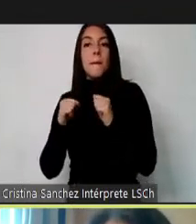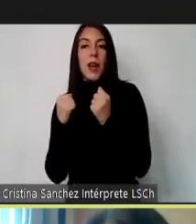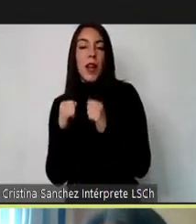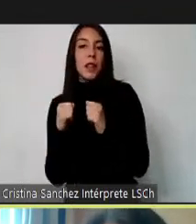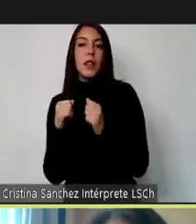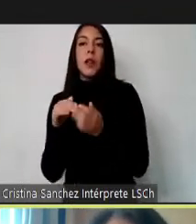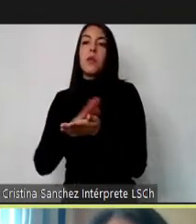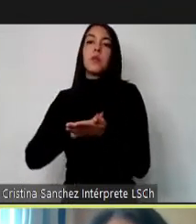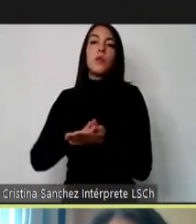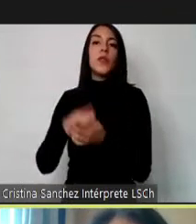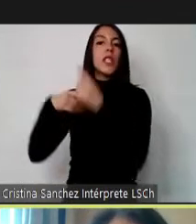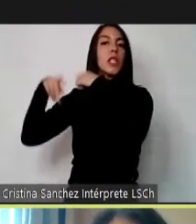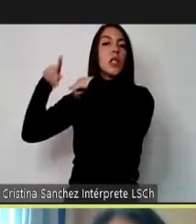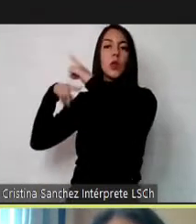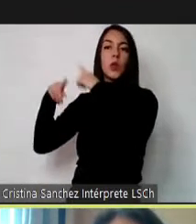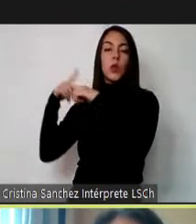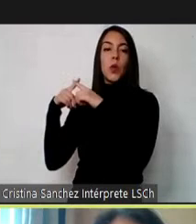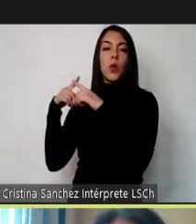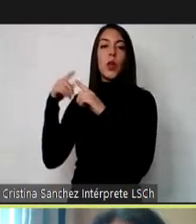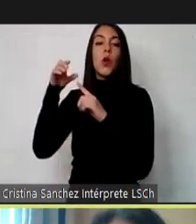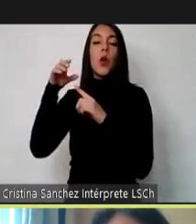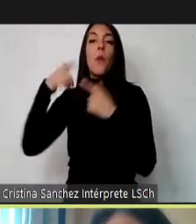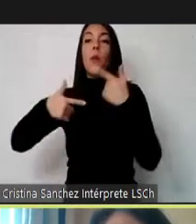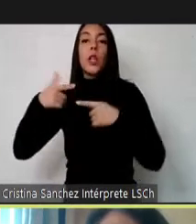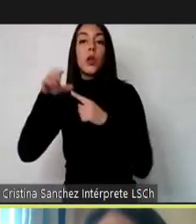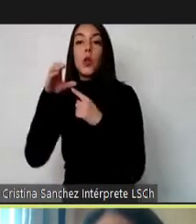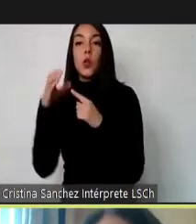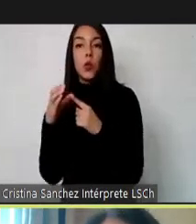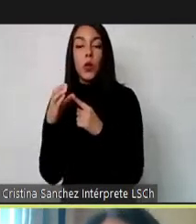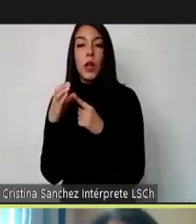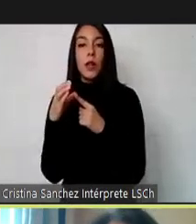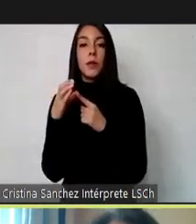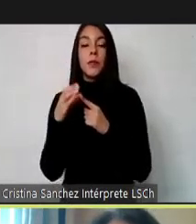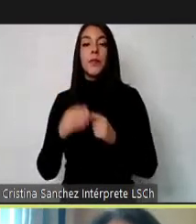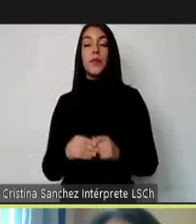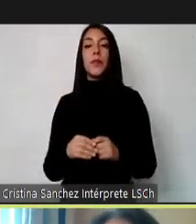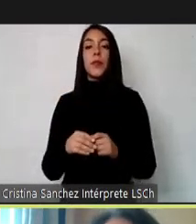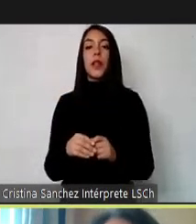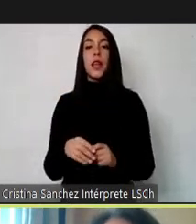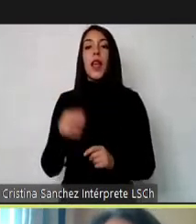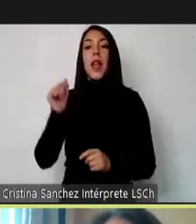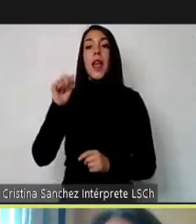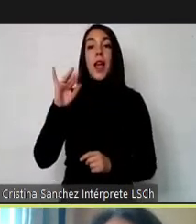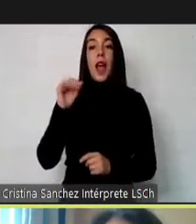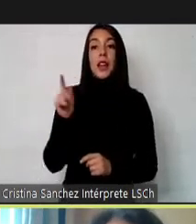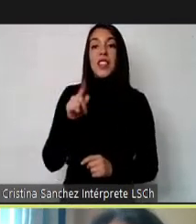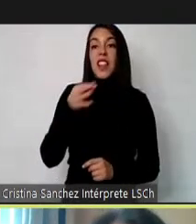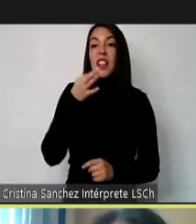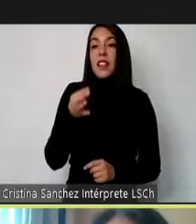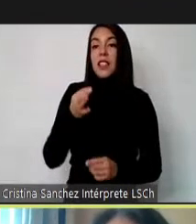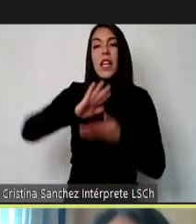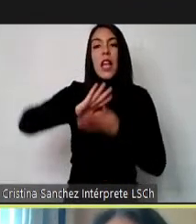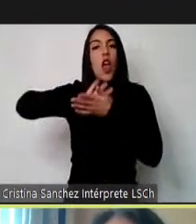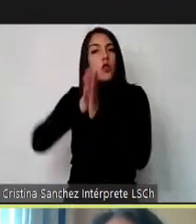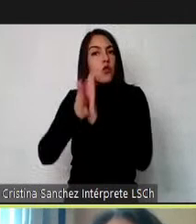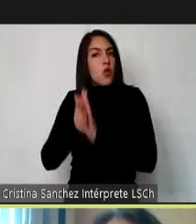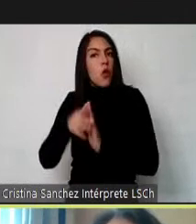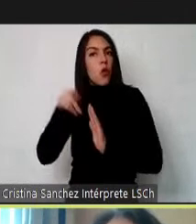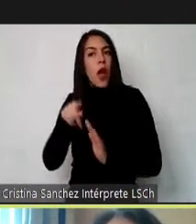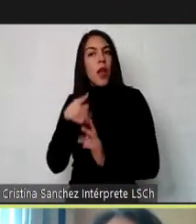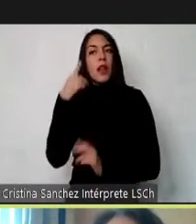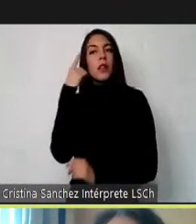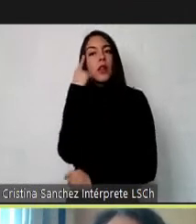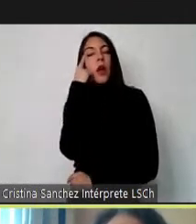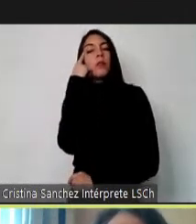históricos, políticos y culturales. Y a la base de todo esto, dice Aria, está lo que inspira a los derechos